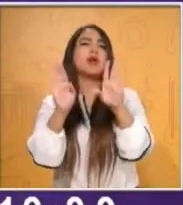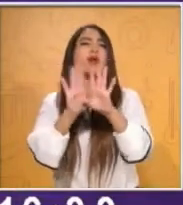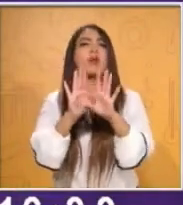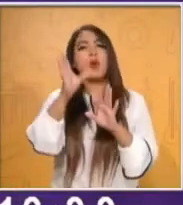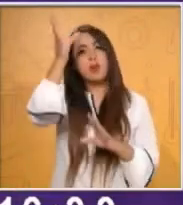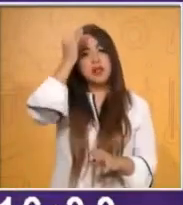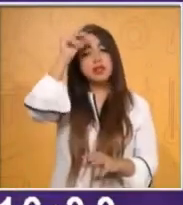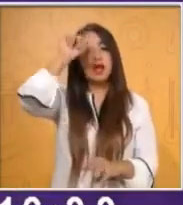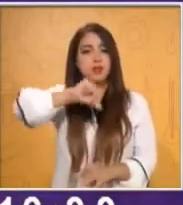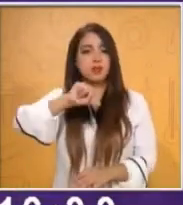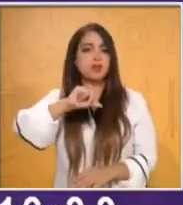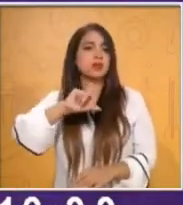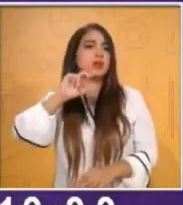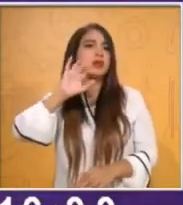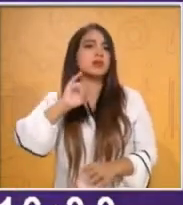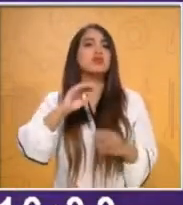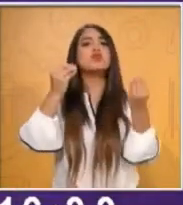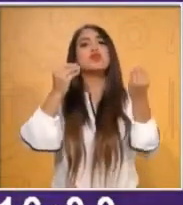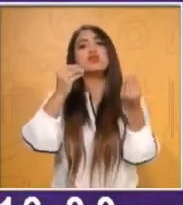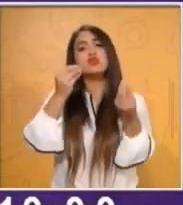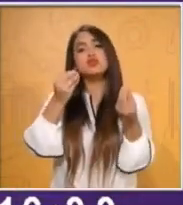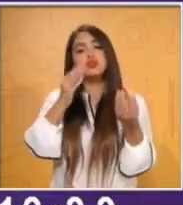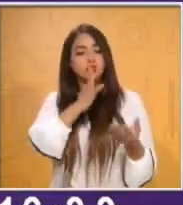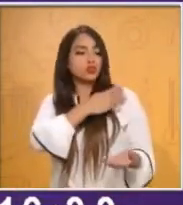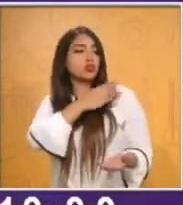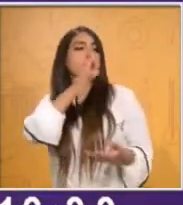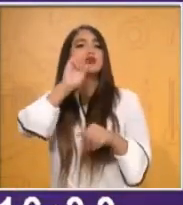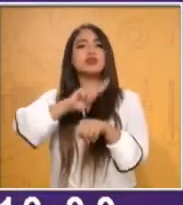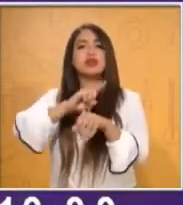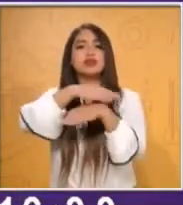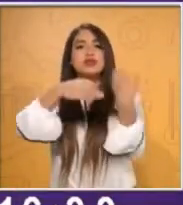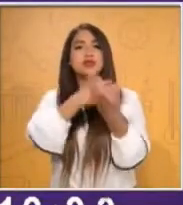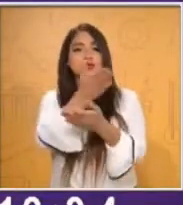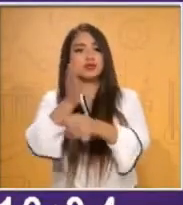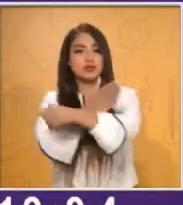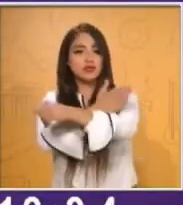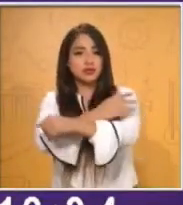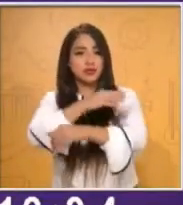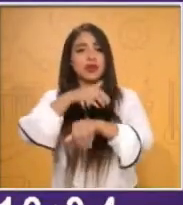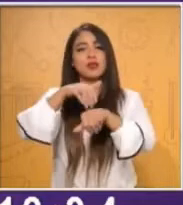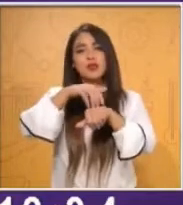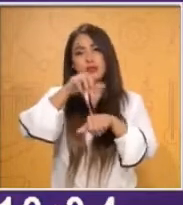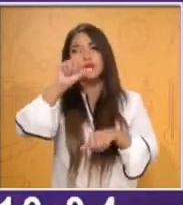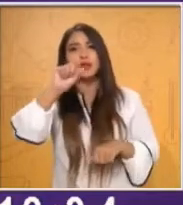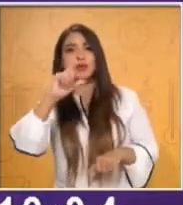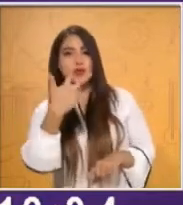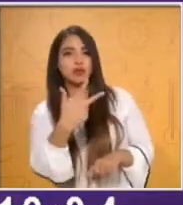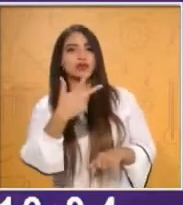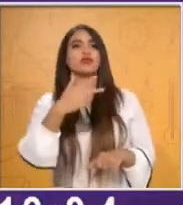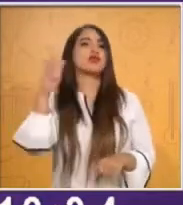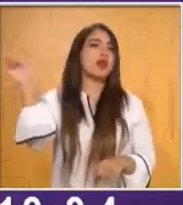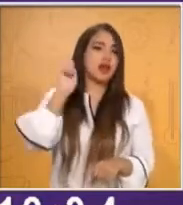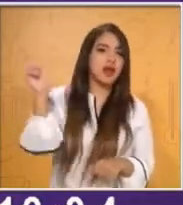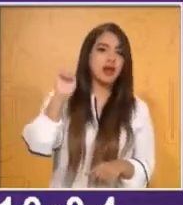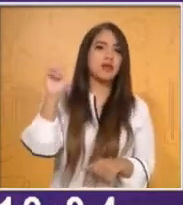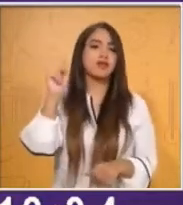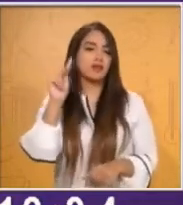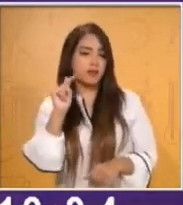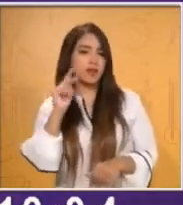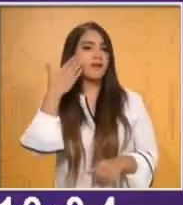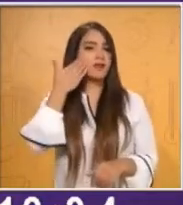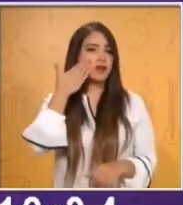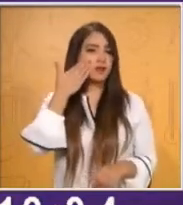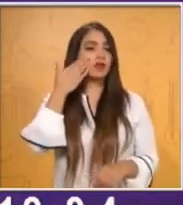Canal 28, Radio FM y Facebook. A continuación vamos a hablar de primer grado, materias matemáticas.